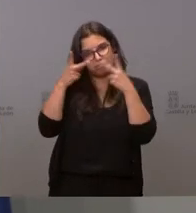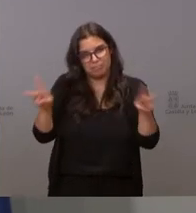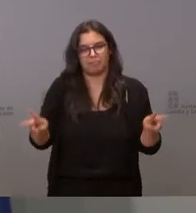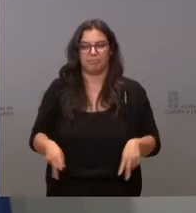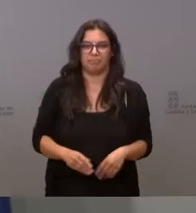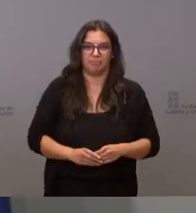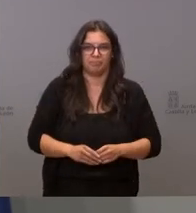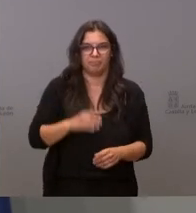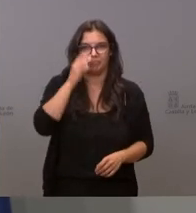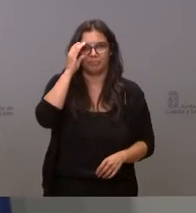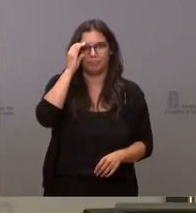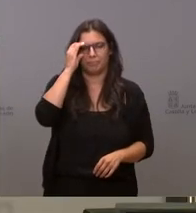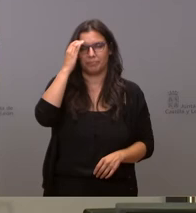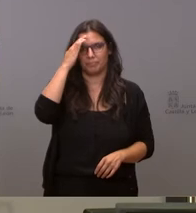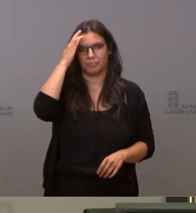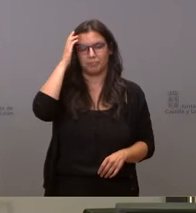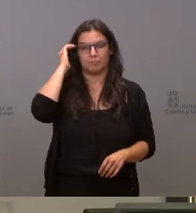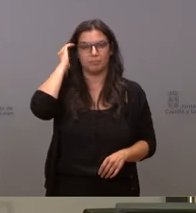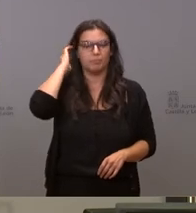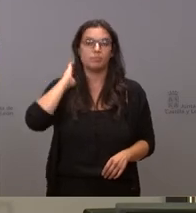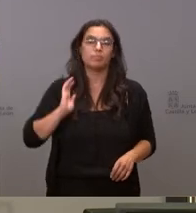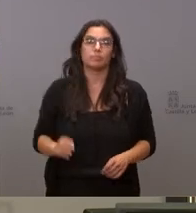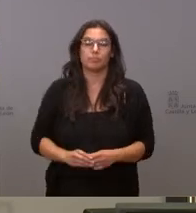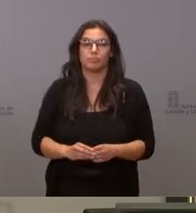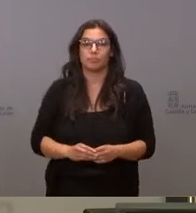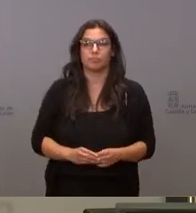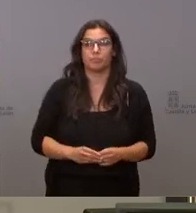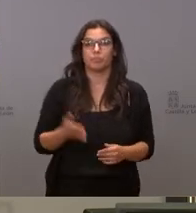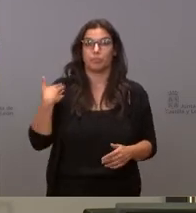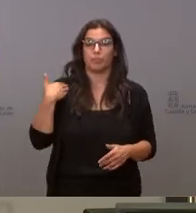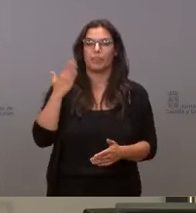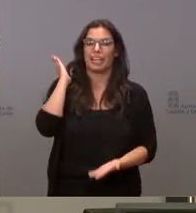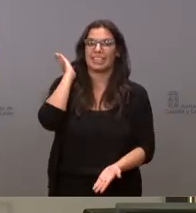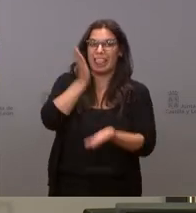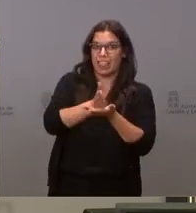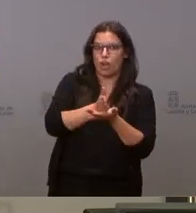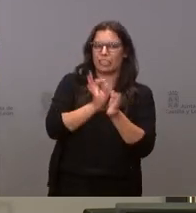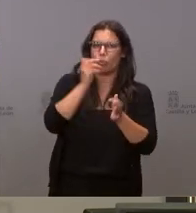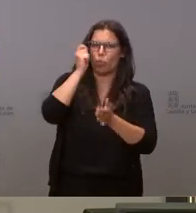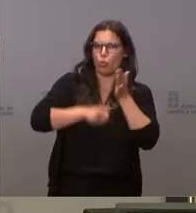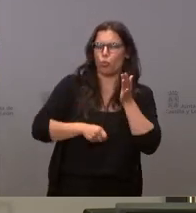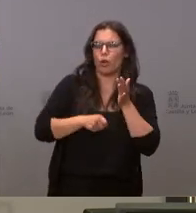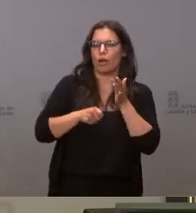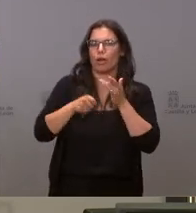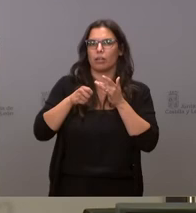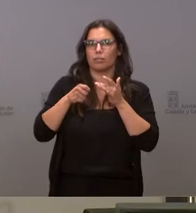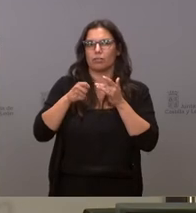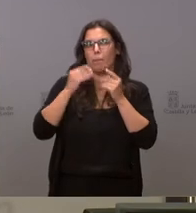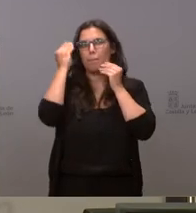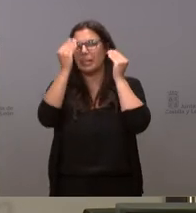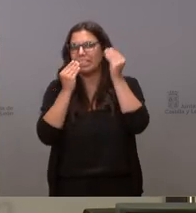de las sanciones que aprobaron de endurecimiento de que llegaban incluso a plantear los cierres